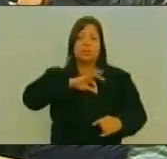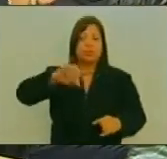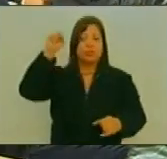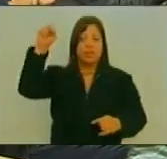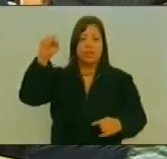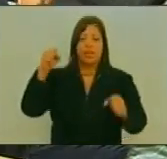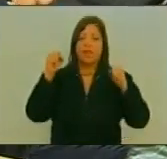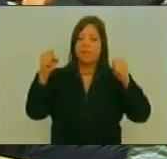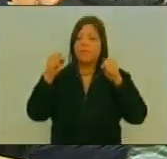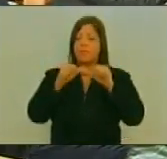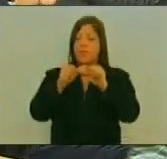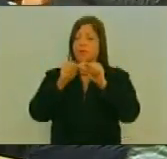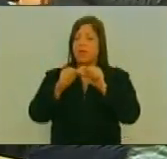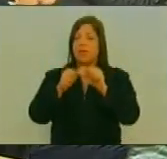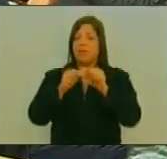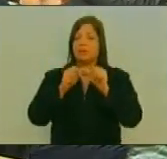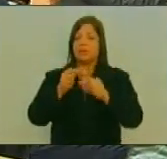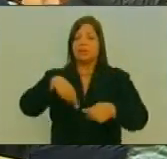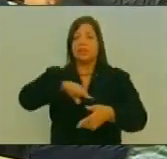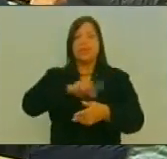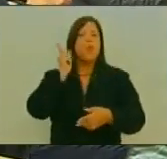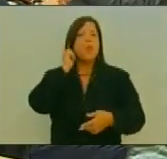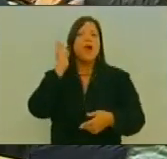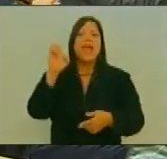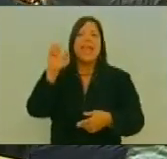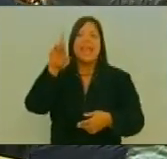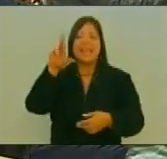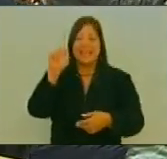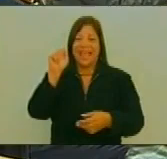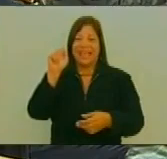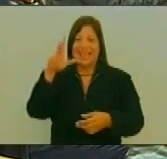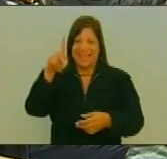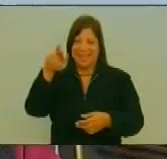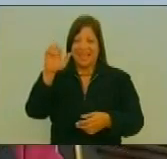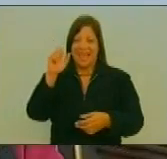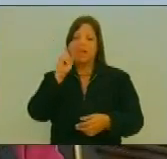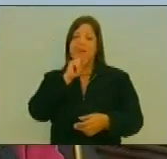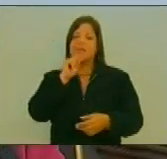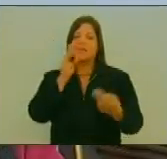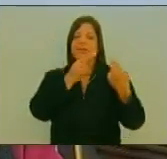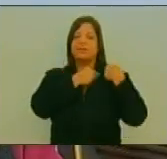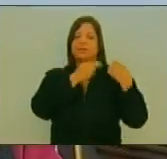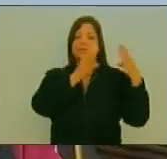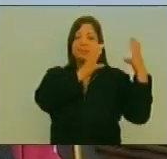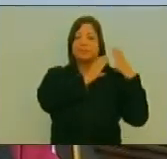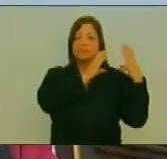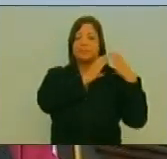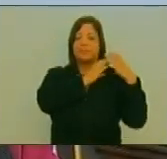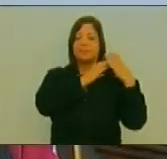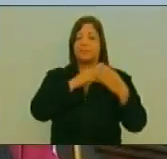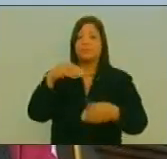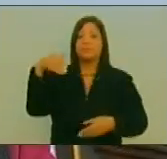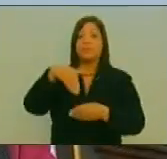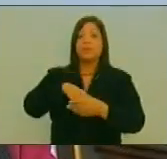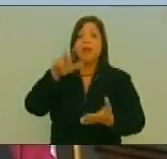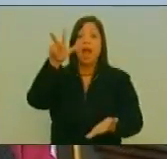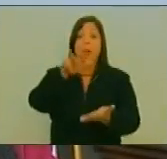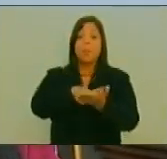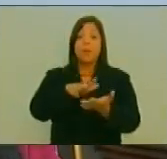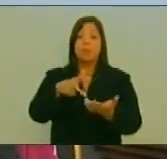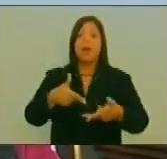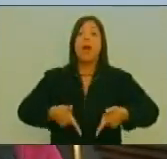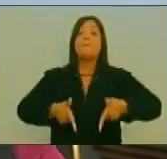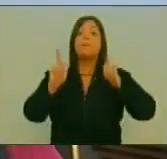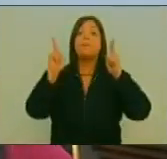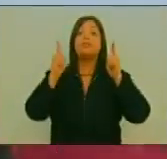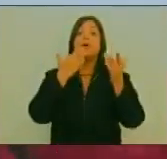Viviremos Y venceremos Erika Del Valle Farías Es todo Presidente Bueno Bueno Bueno somete A aprobación El permiso